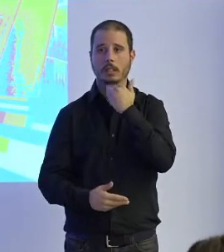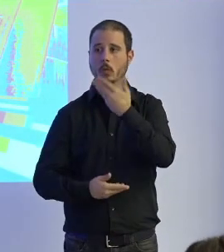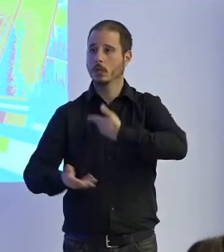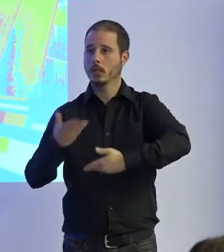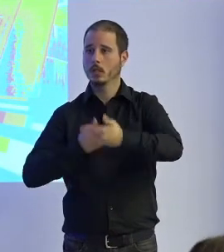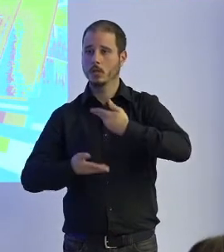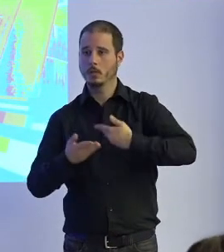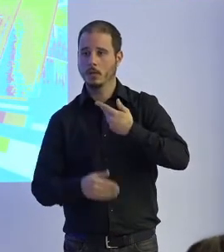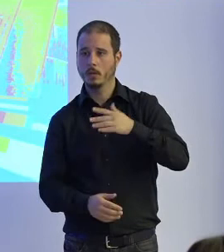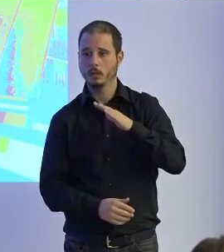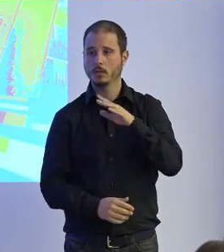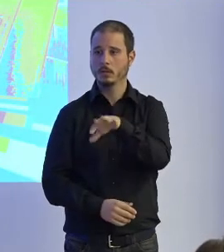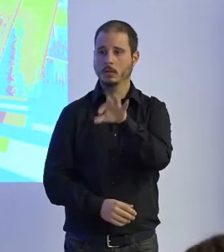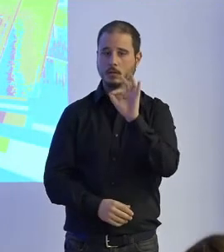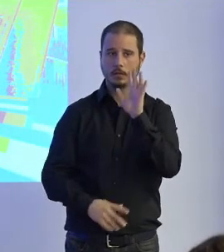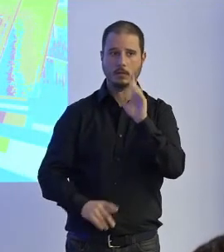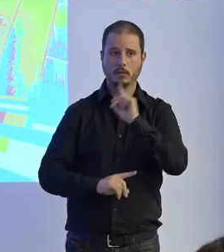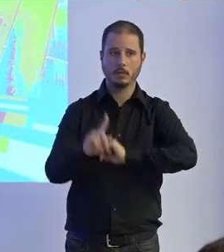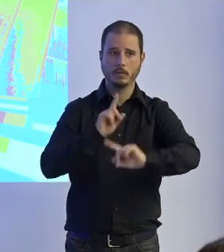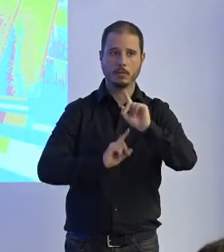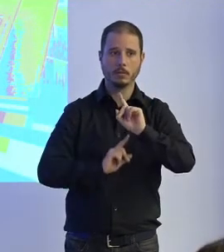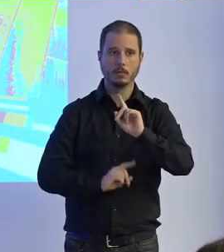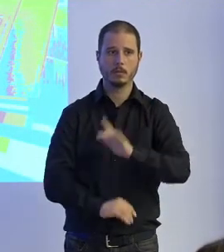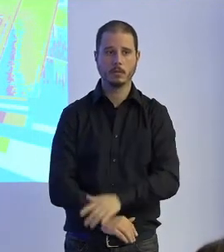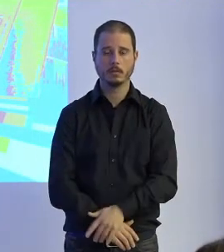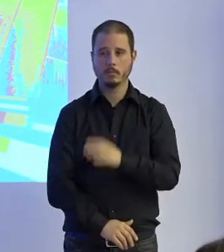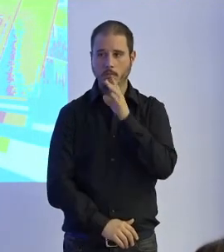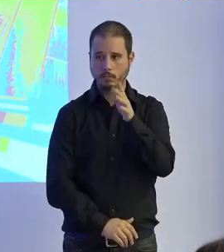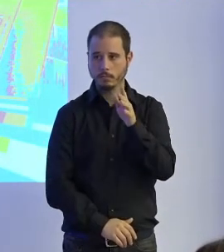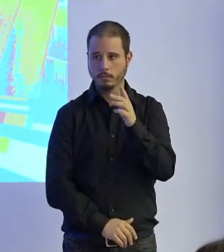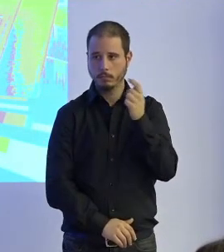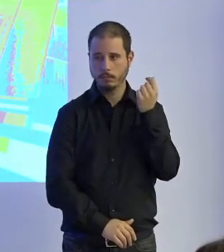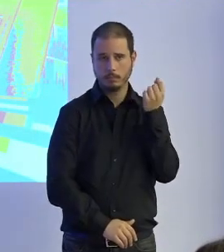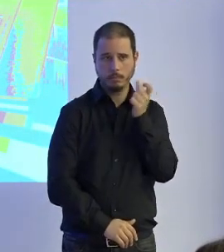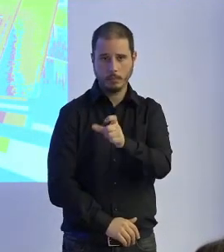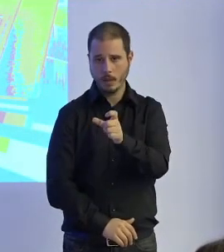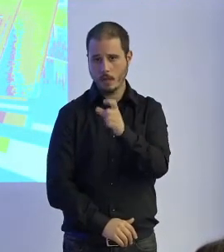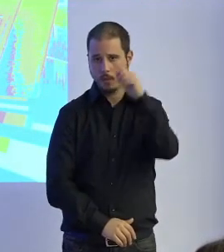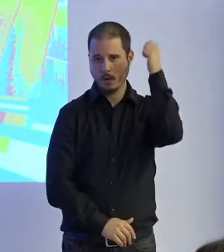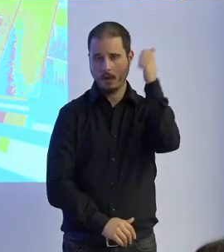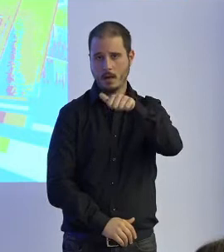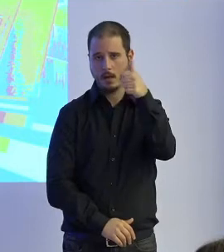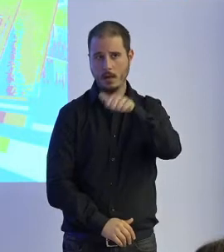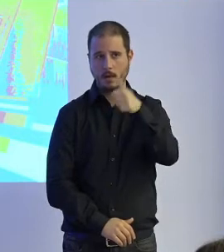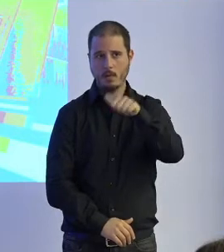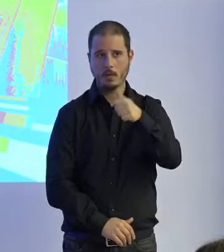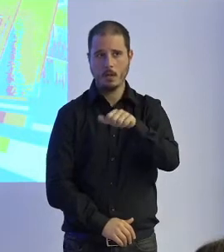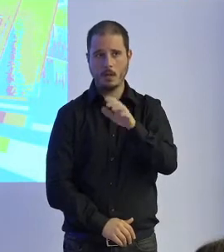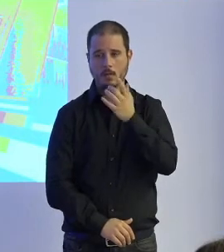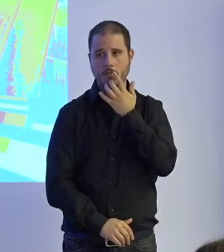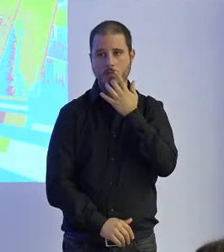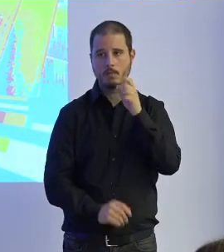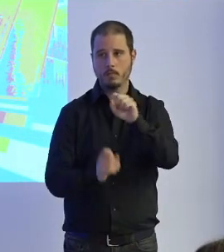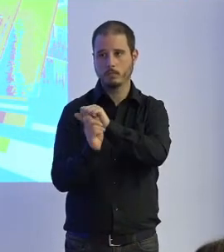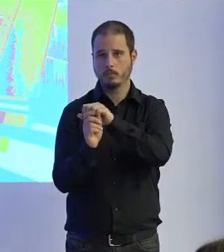decidido incluso tenemos problemas porque el coste que tiene evaluar de punto de vista lo que decía del punto de